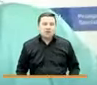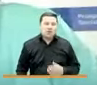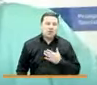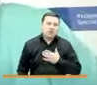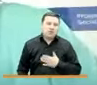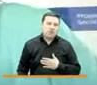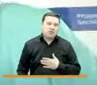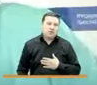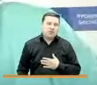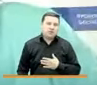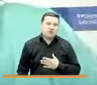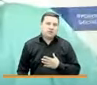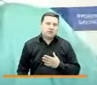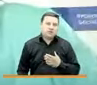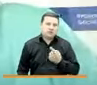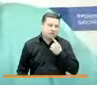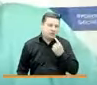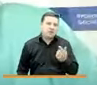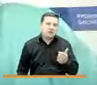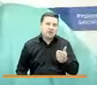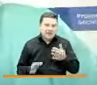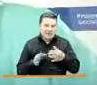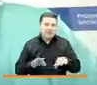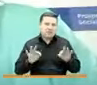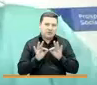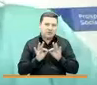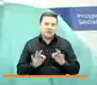como le digo, bastante importante.